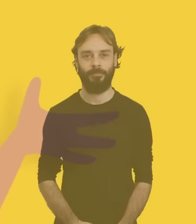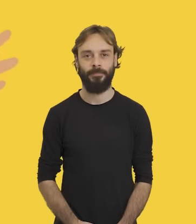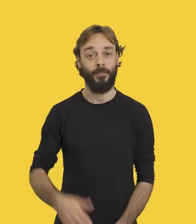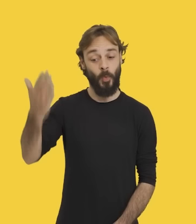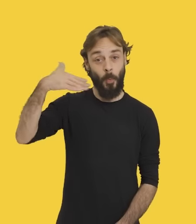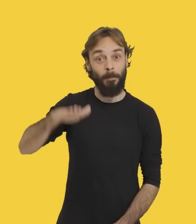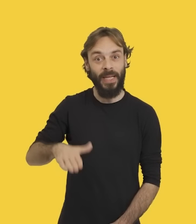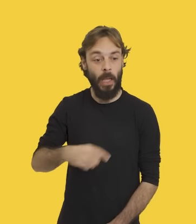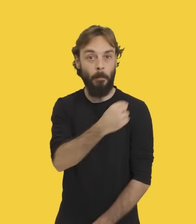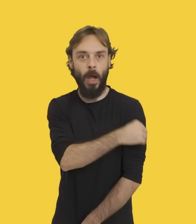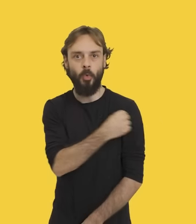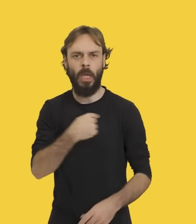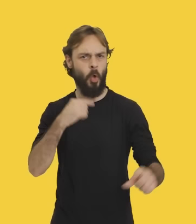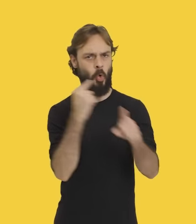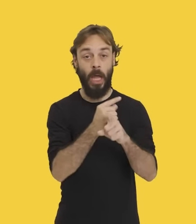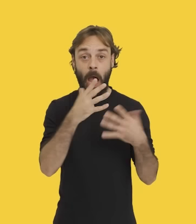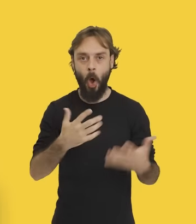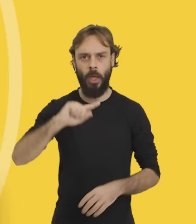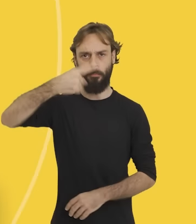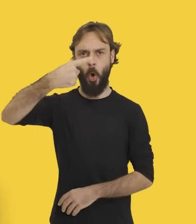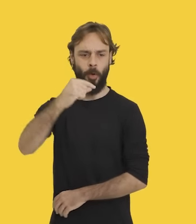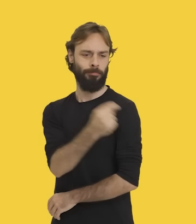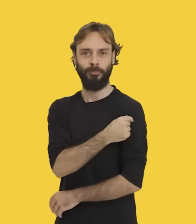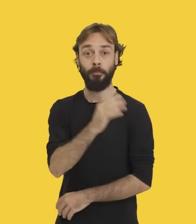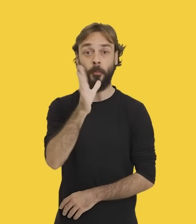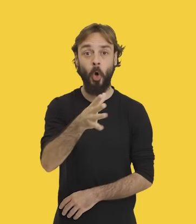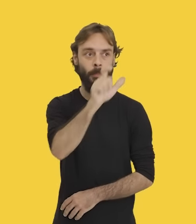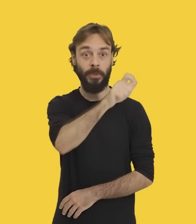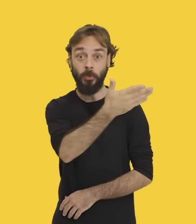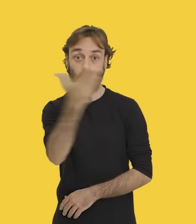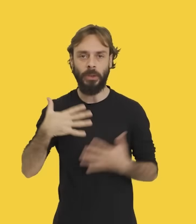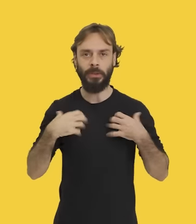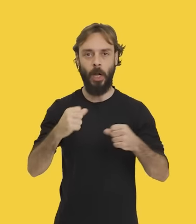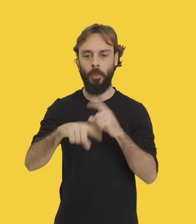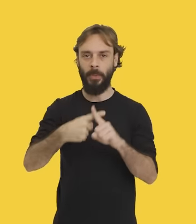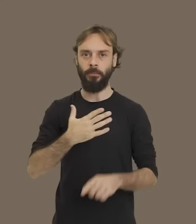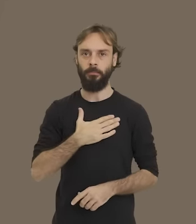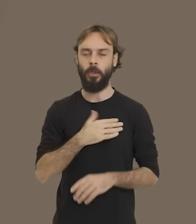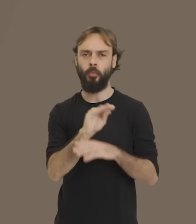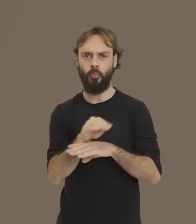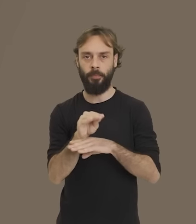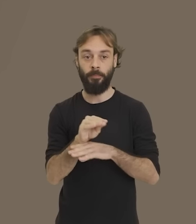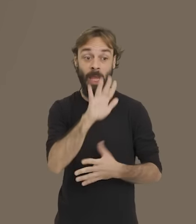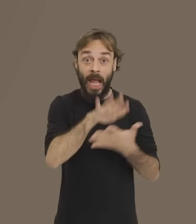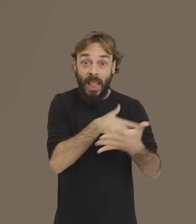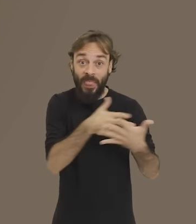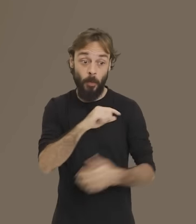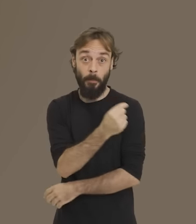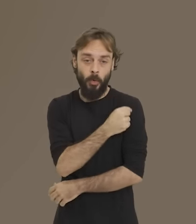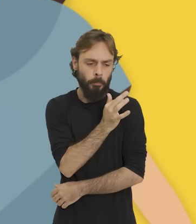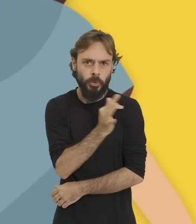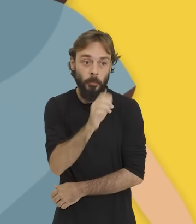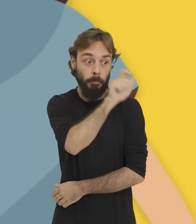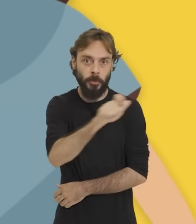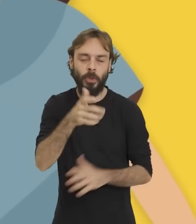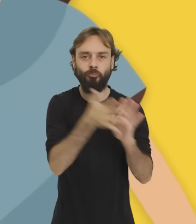De pequeña odiaba las vacunas y hoy soy la primera en ponérmelas porque cuido mi salud y la de todos. A mis pacientes les explico el